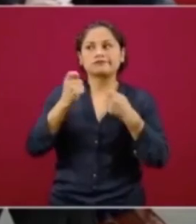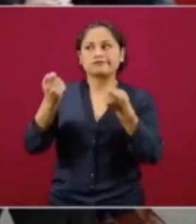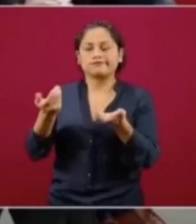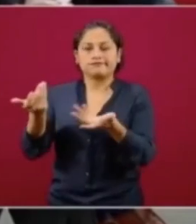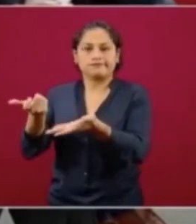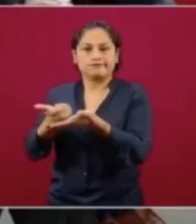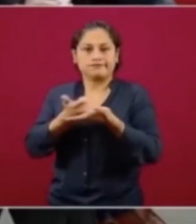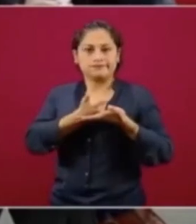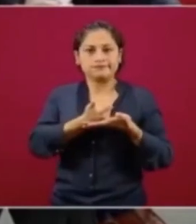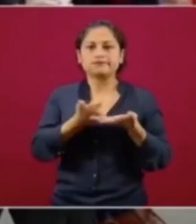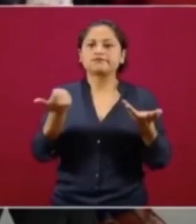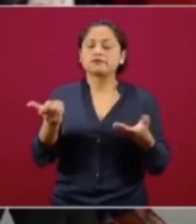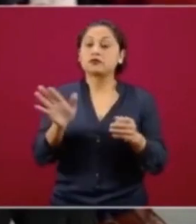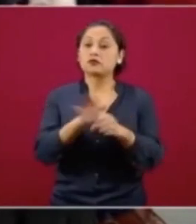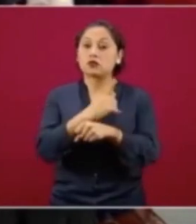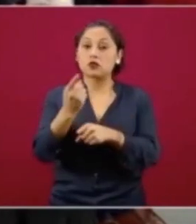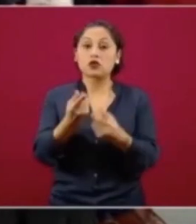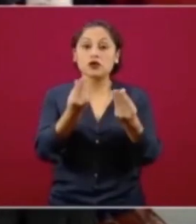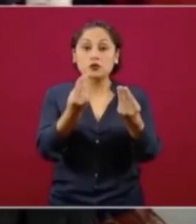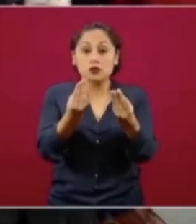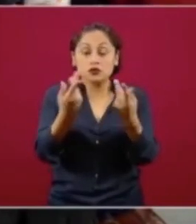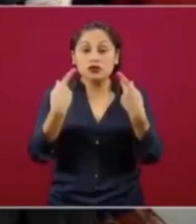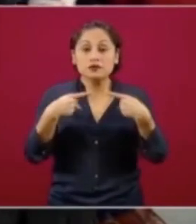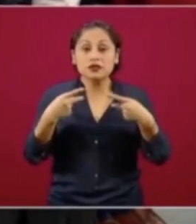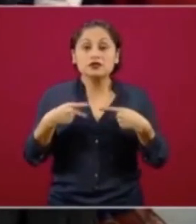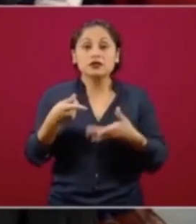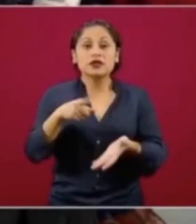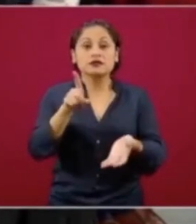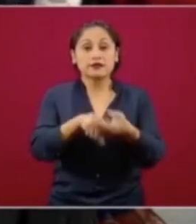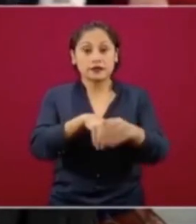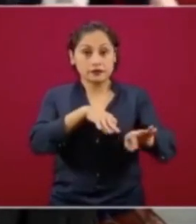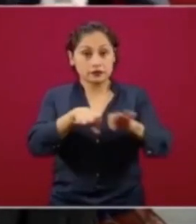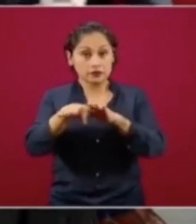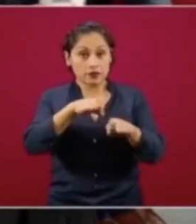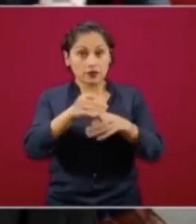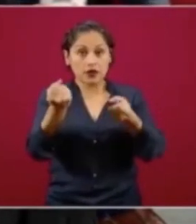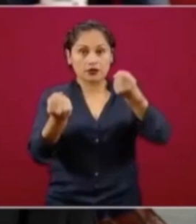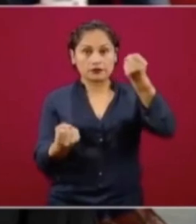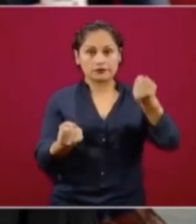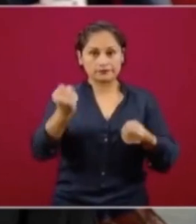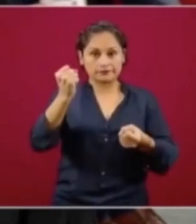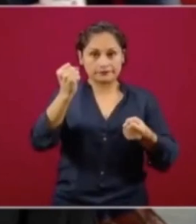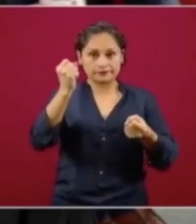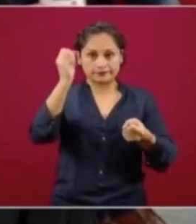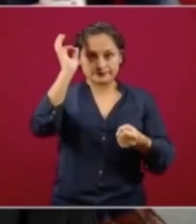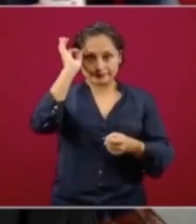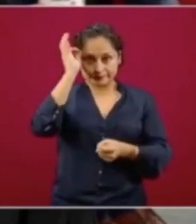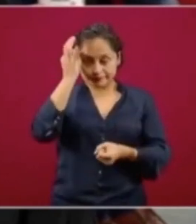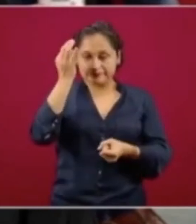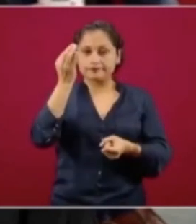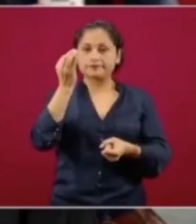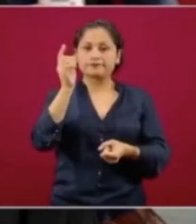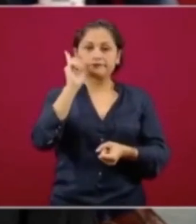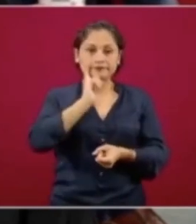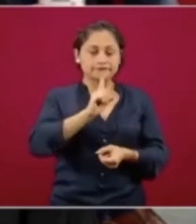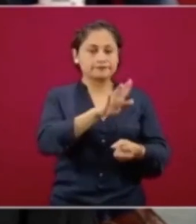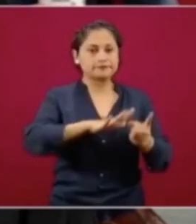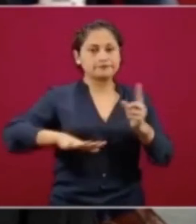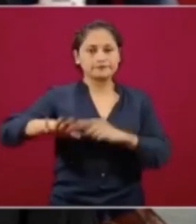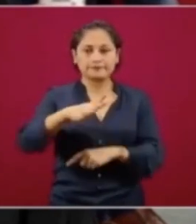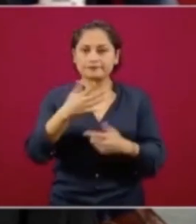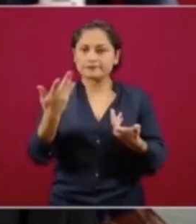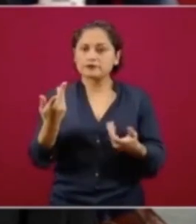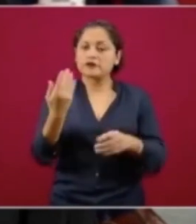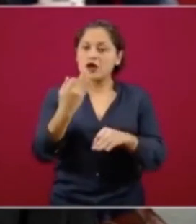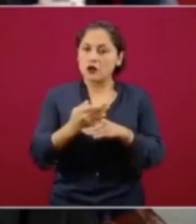Hay muchos sobrecargos y pilotos que están obviamente sin operar dada la pandemia, pero ¿qué